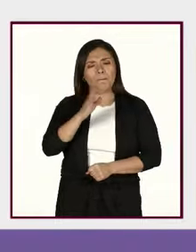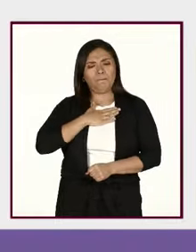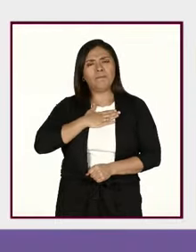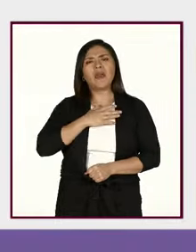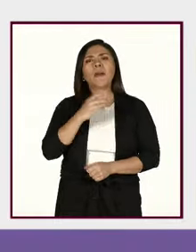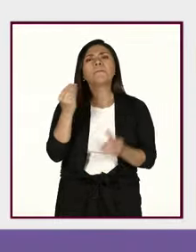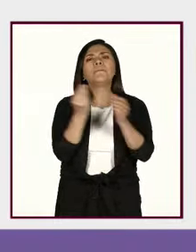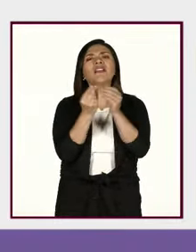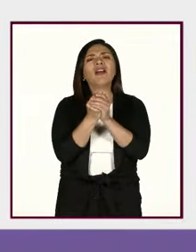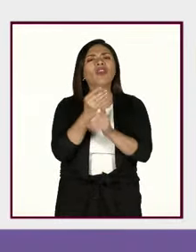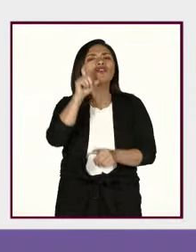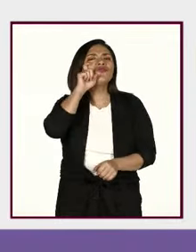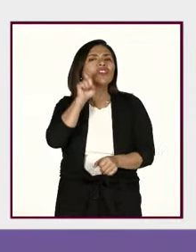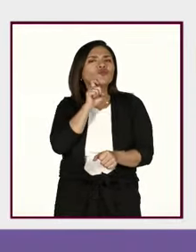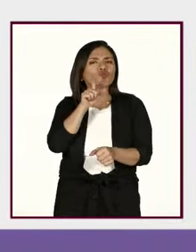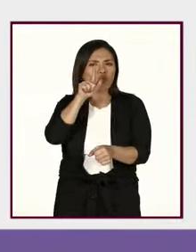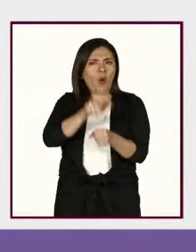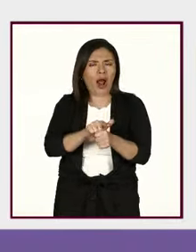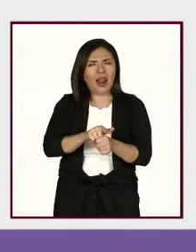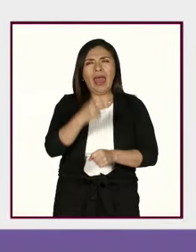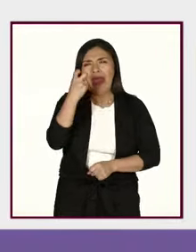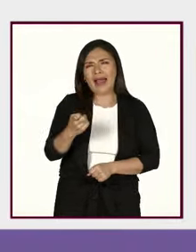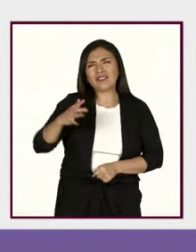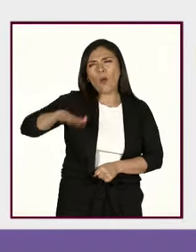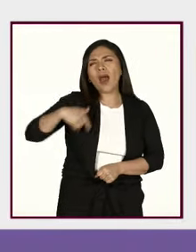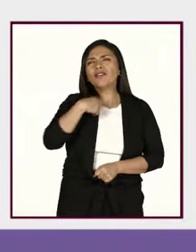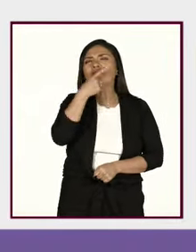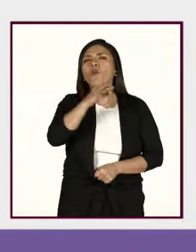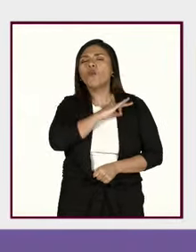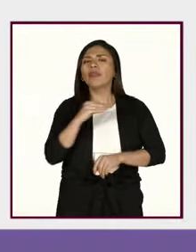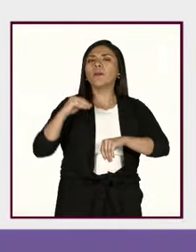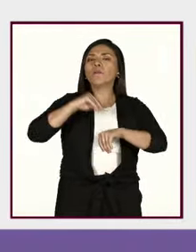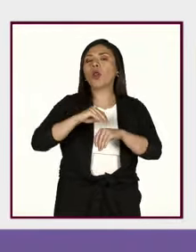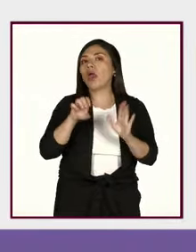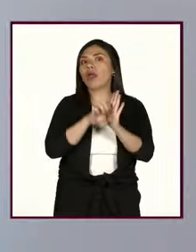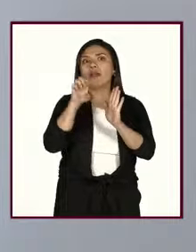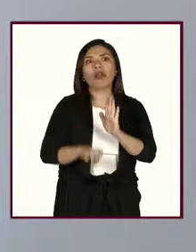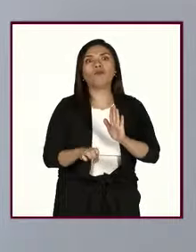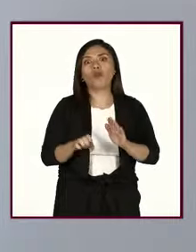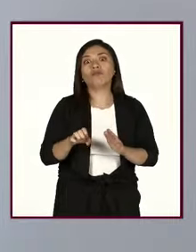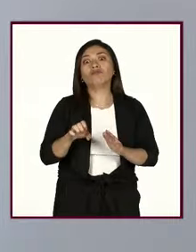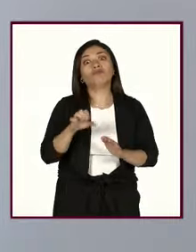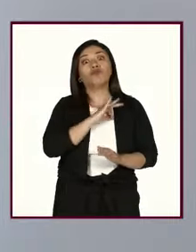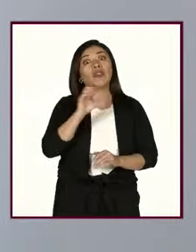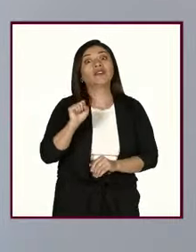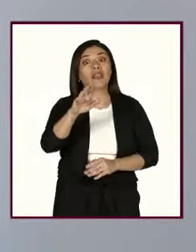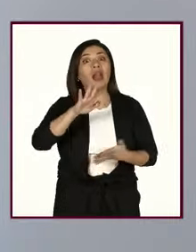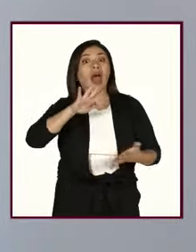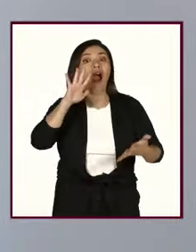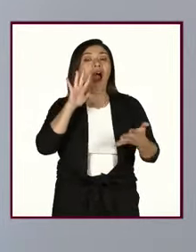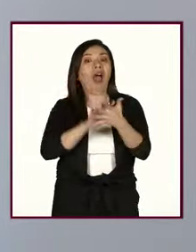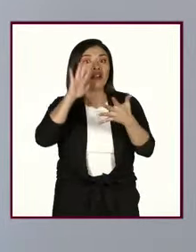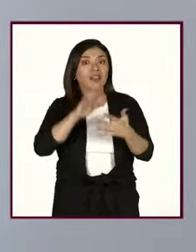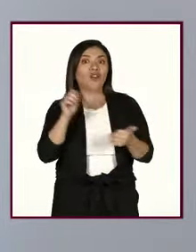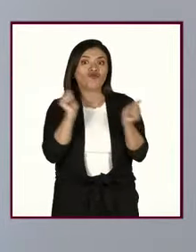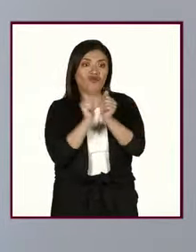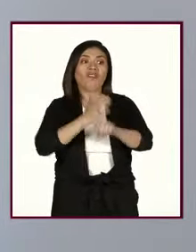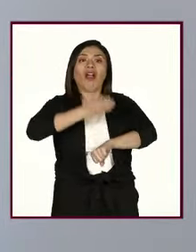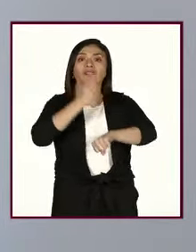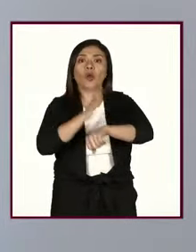Ya hace rato se refería que efectivamente puede incluso implicar cárcel una sanción por